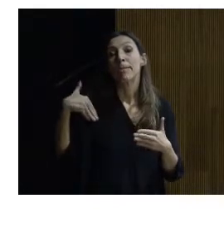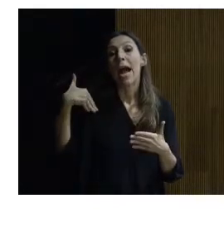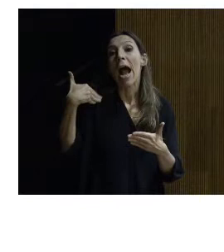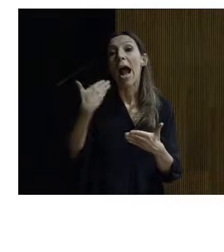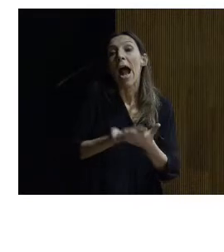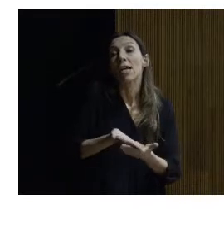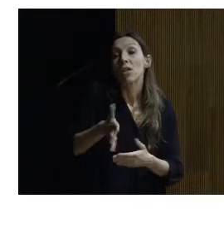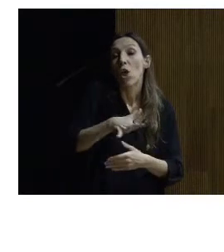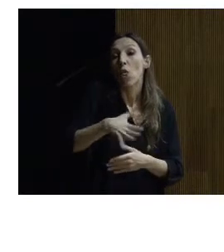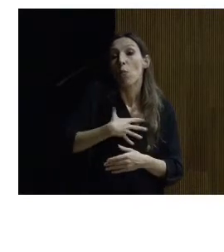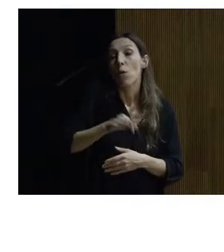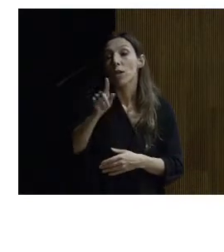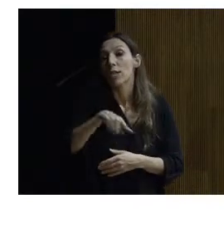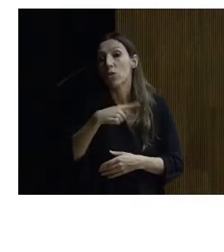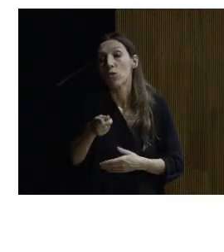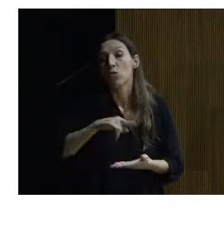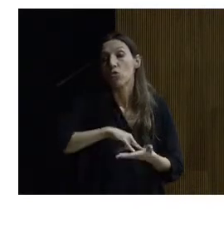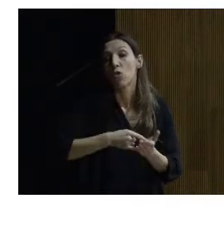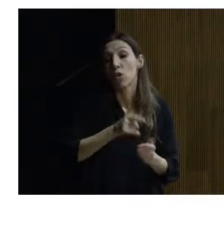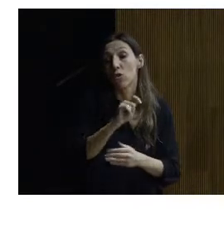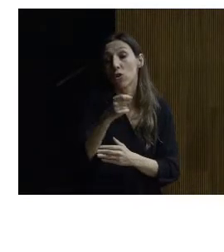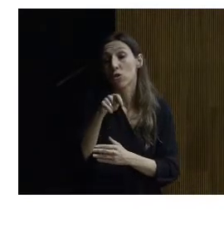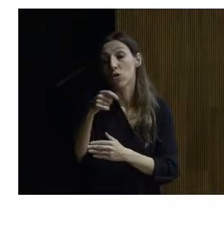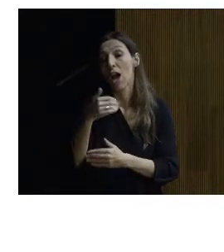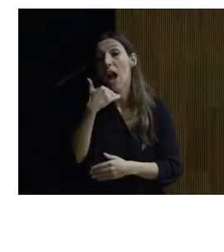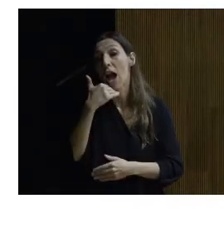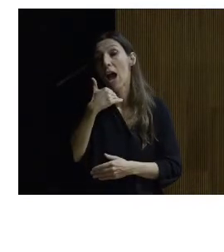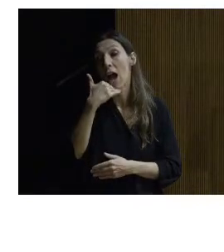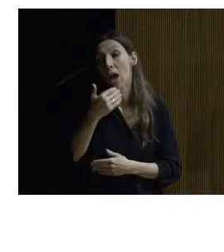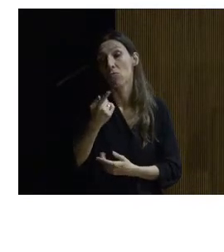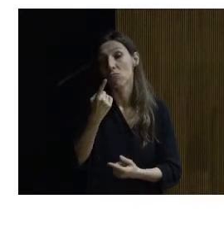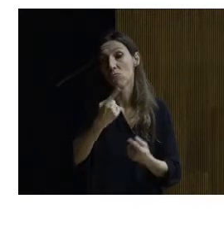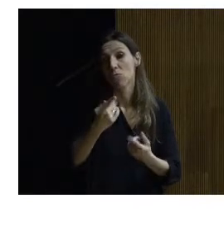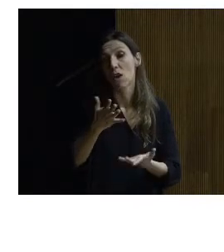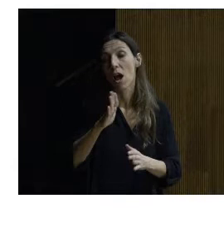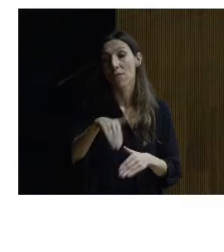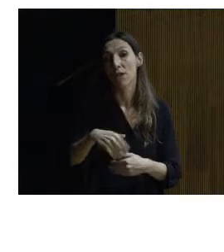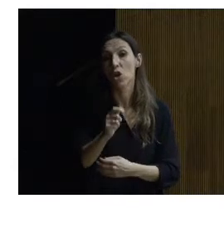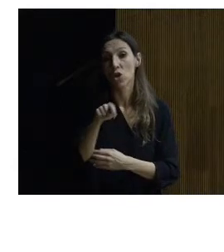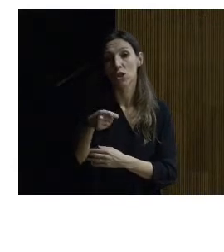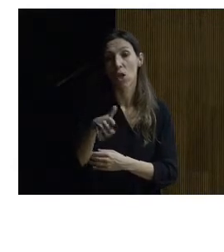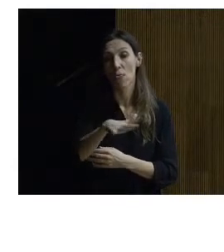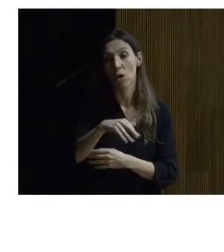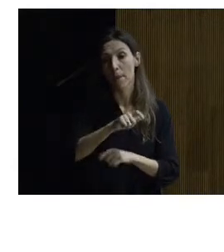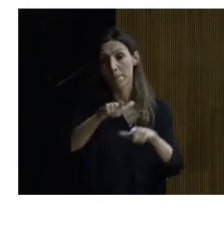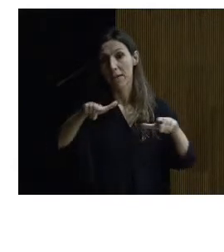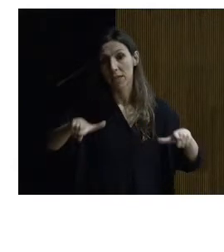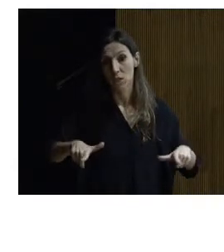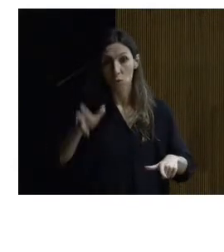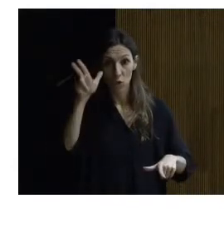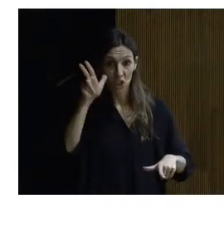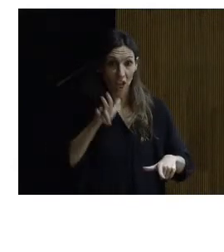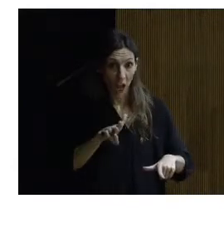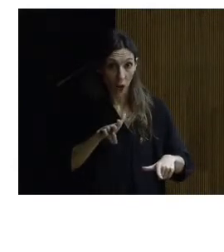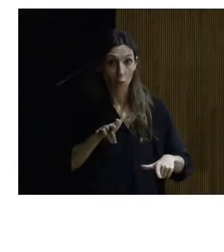llegan a serie de soluciones que de entrada y hasta este momento pues han conseguido que el vestíbulo del salón de